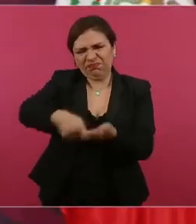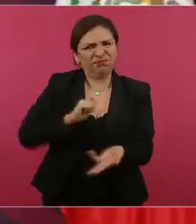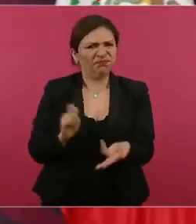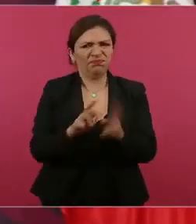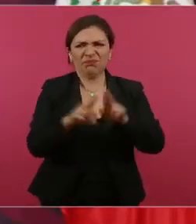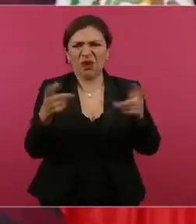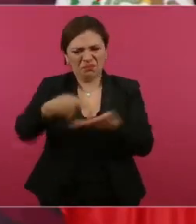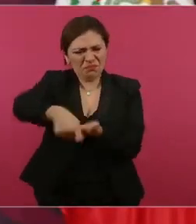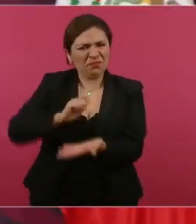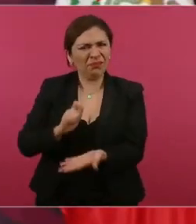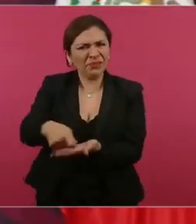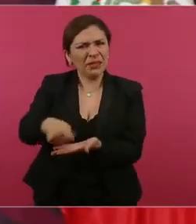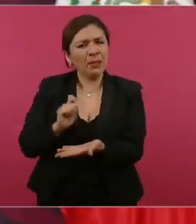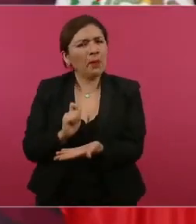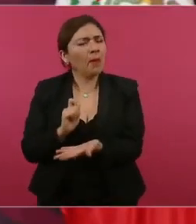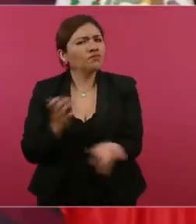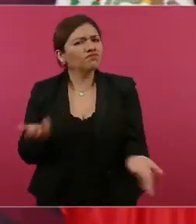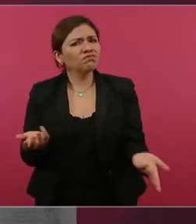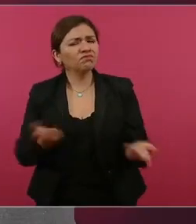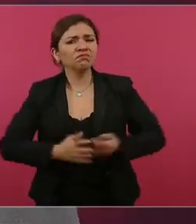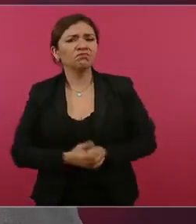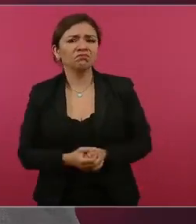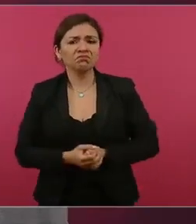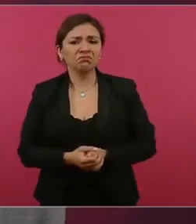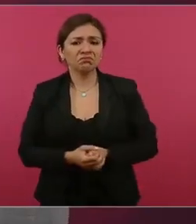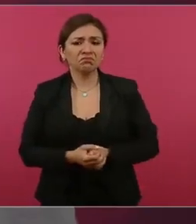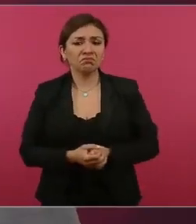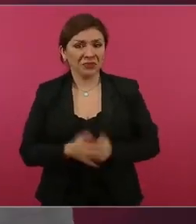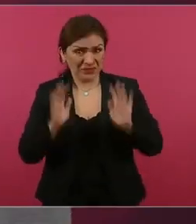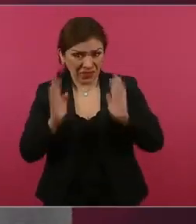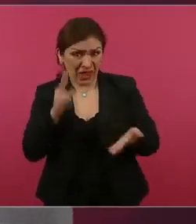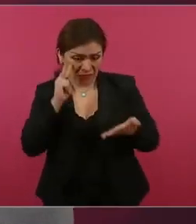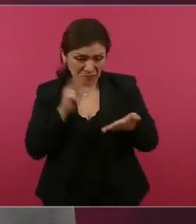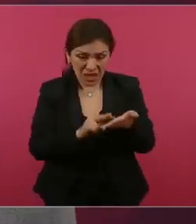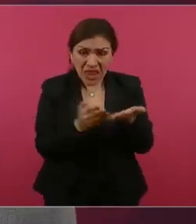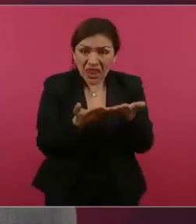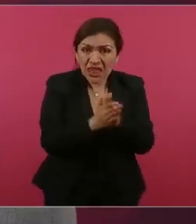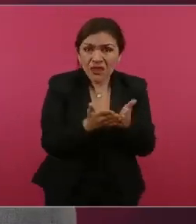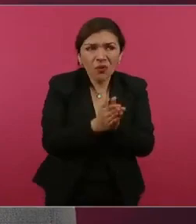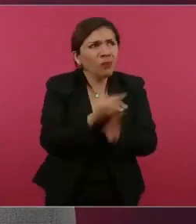los han visto.